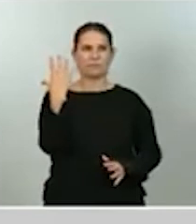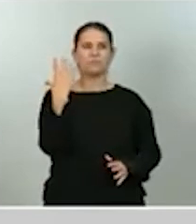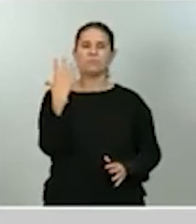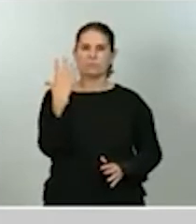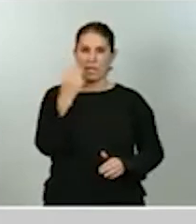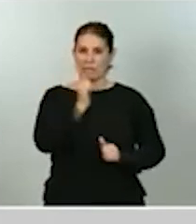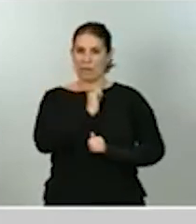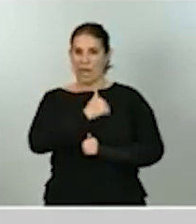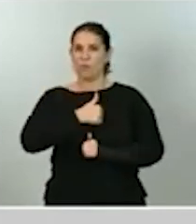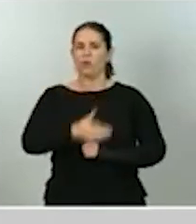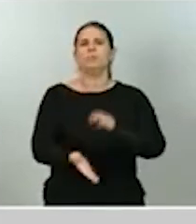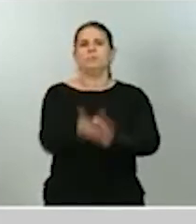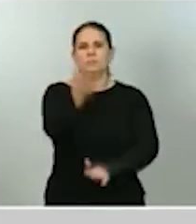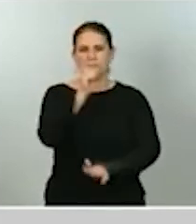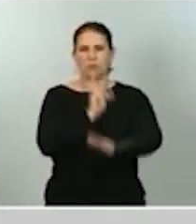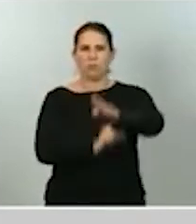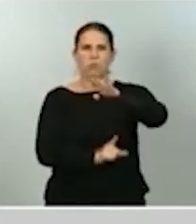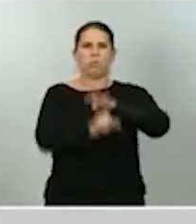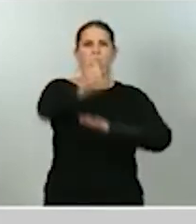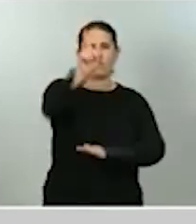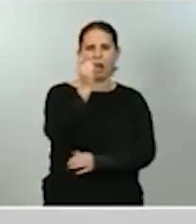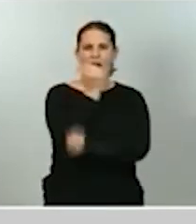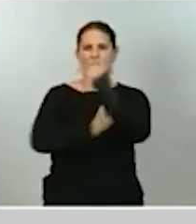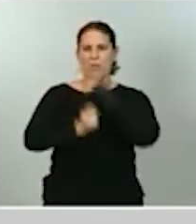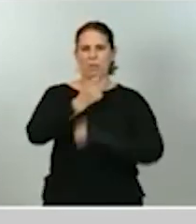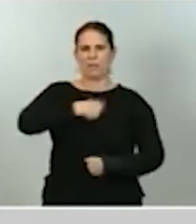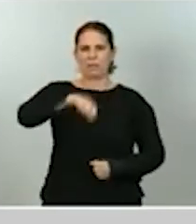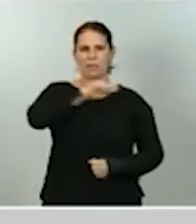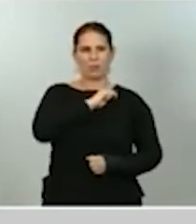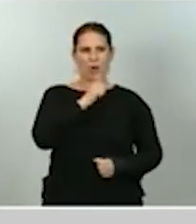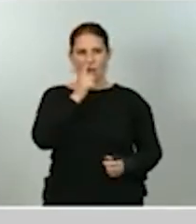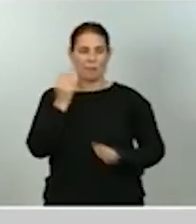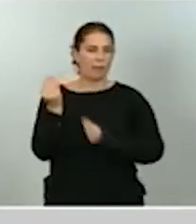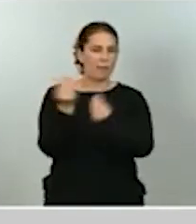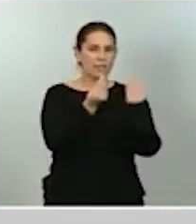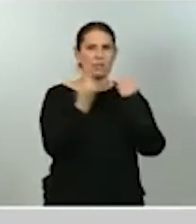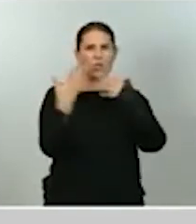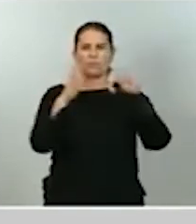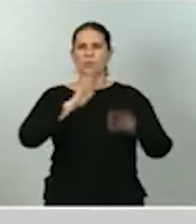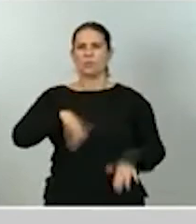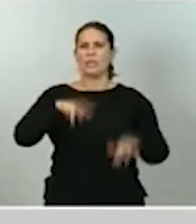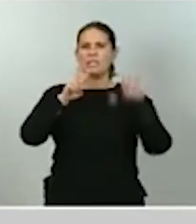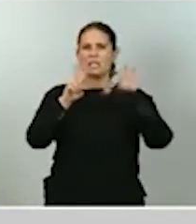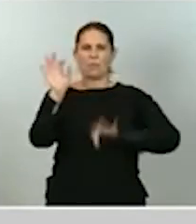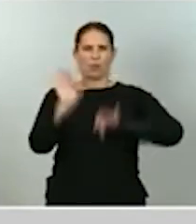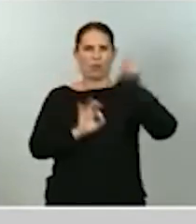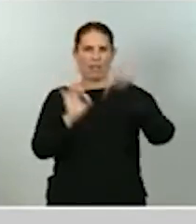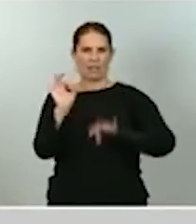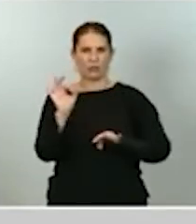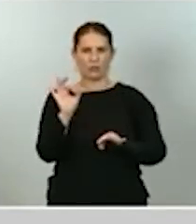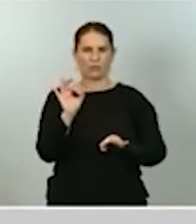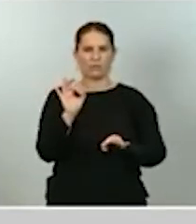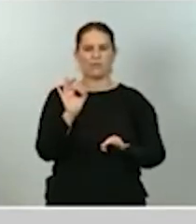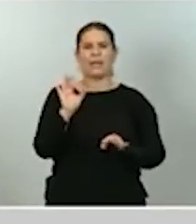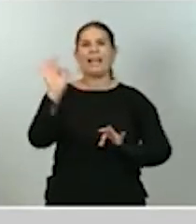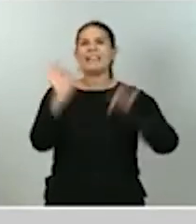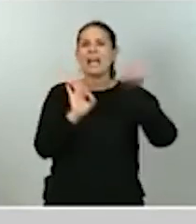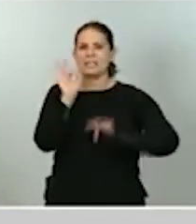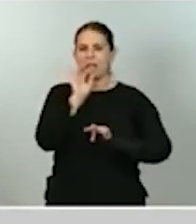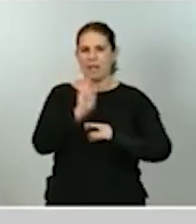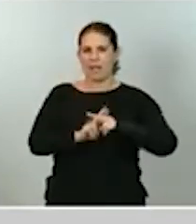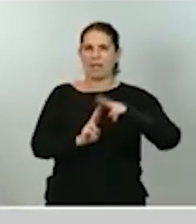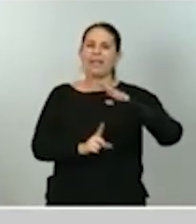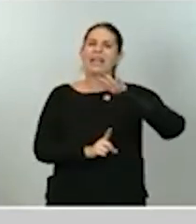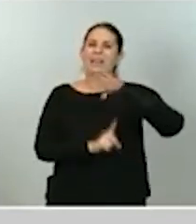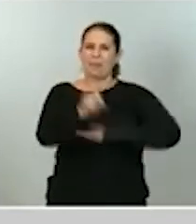de la economía española. Nuestra previsión está en el entorno del 7% de tasa de crecimiento, impulsada en buena medida